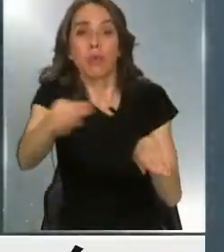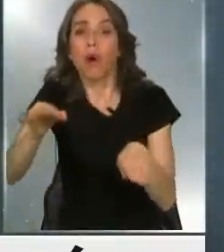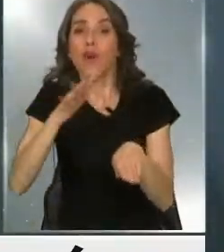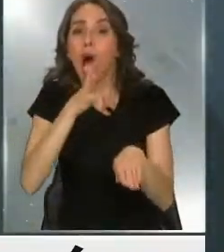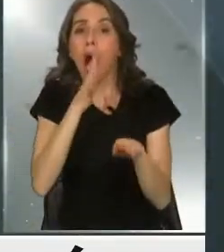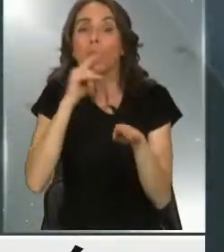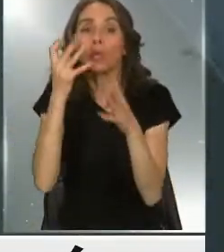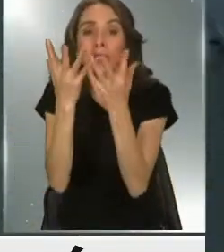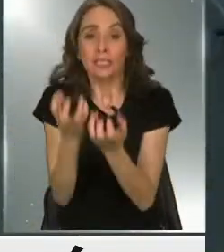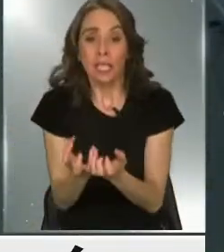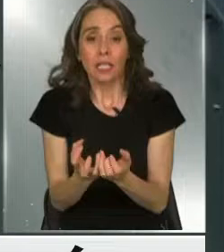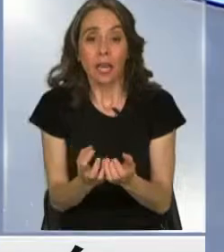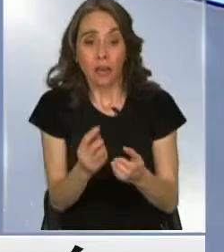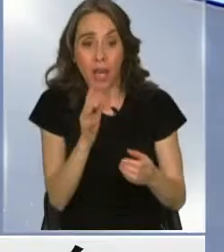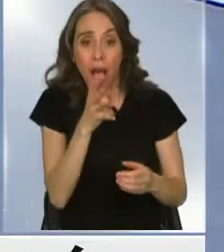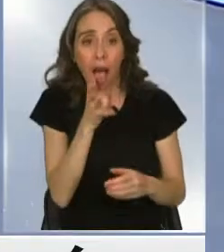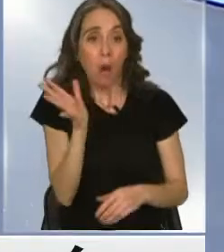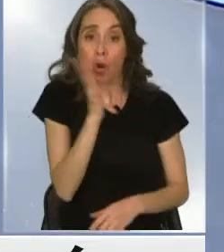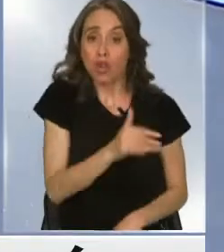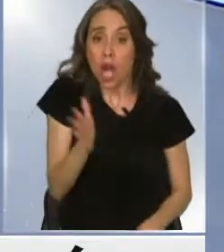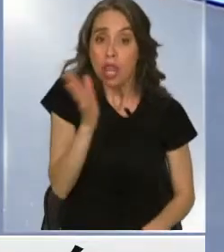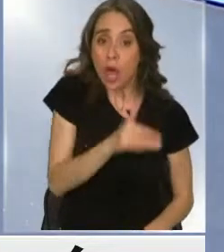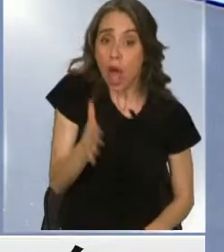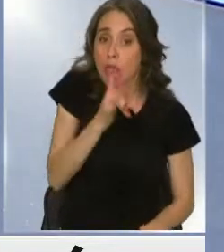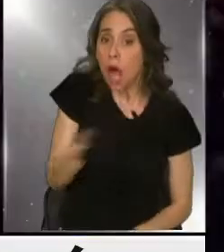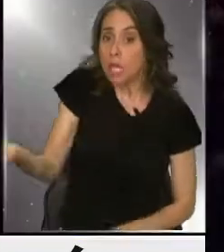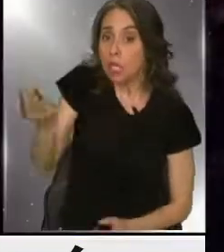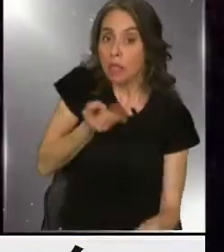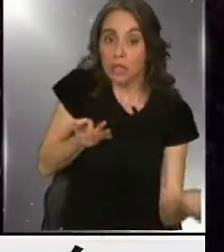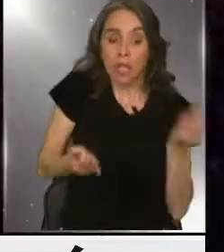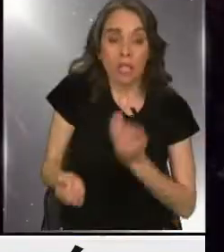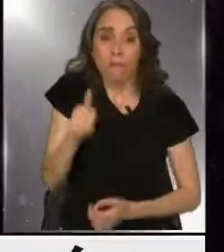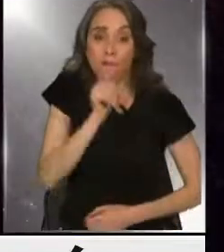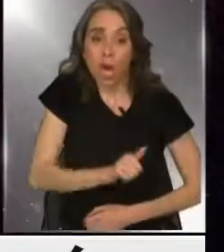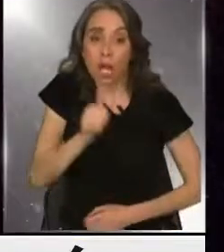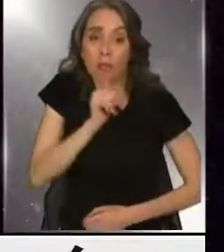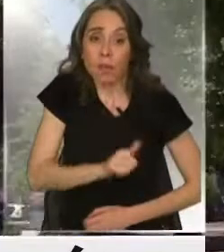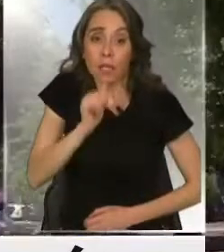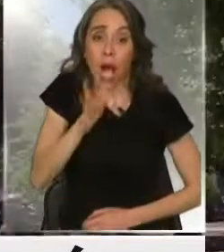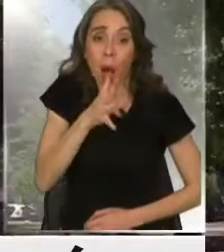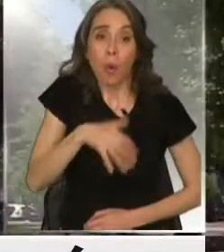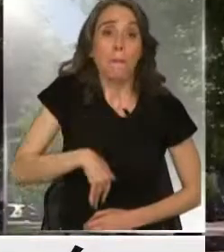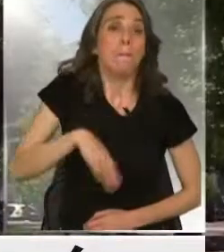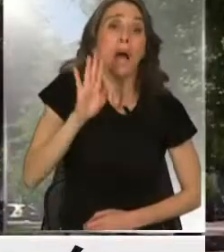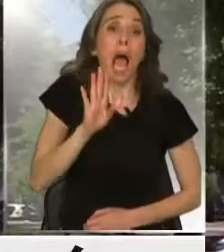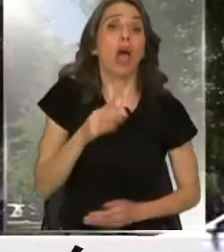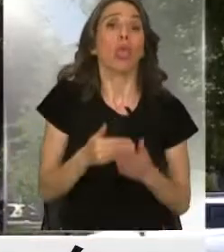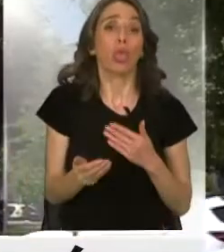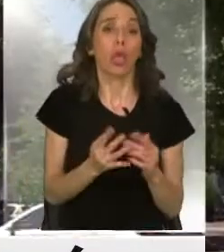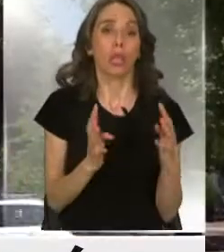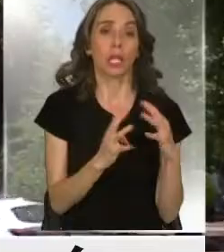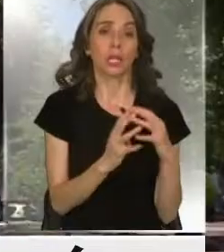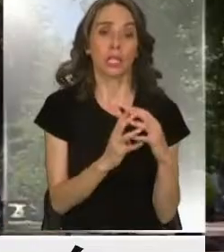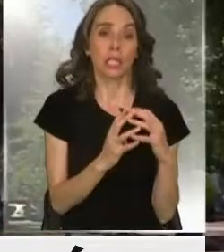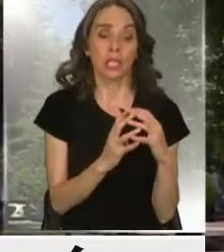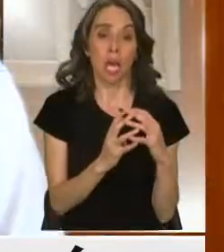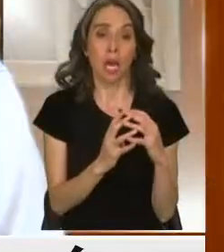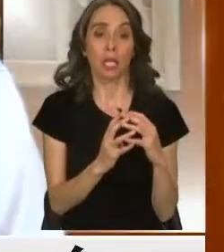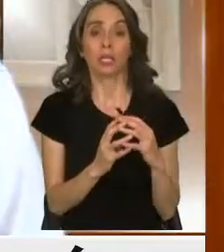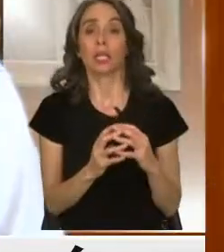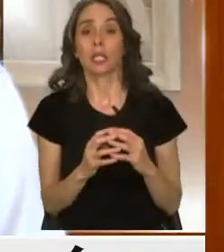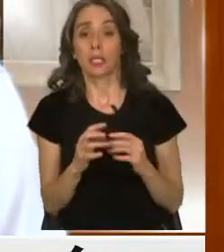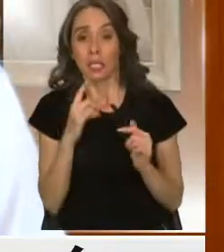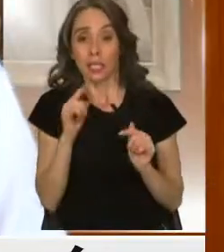Falta agua. La frase se repite una y otra vez, sobre todo en Chillán. Es una